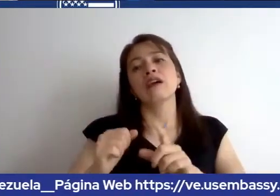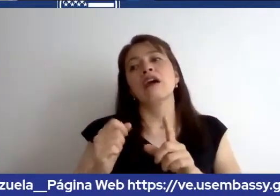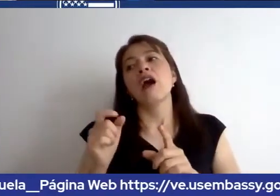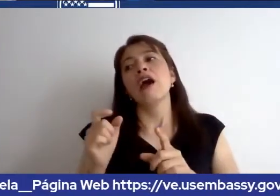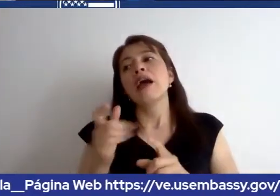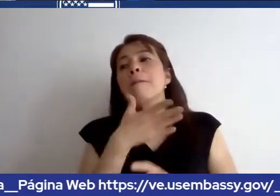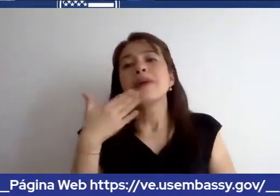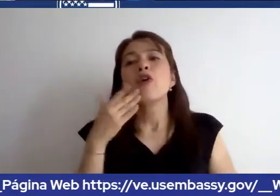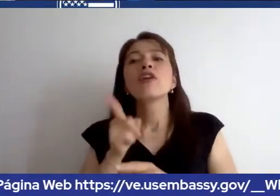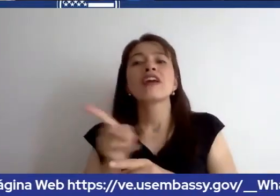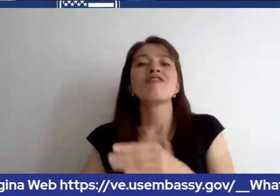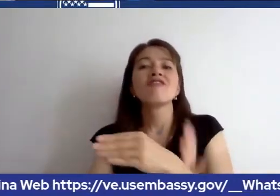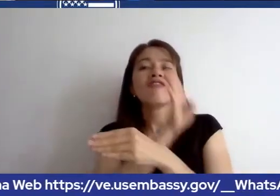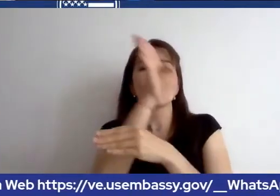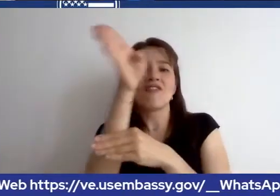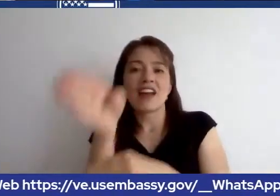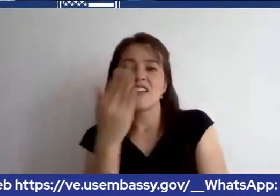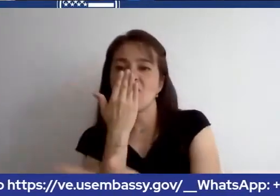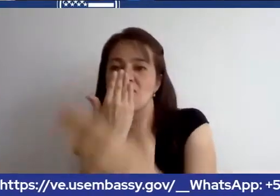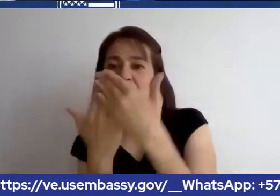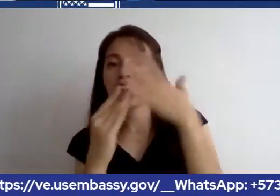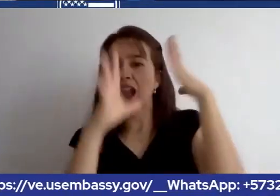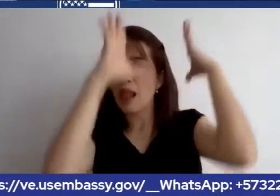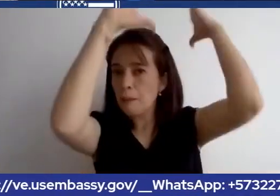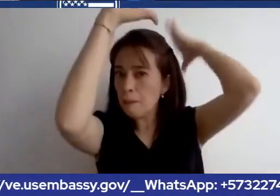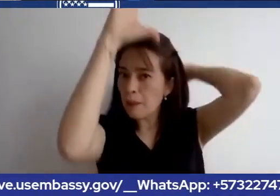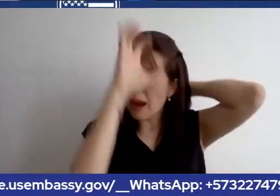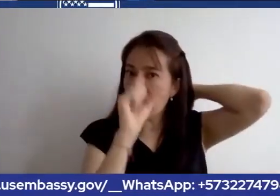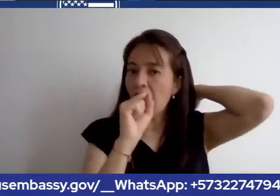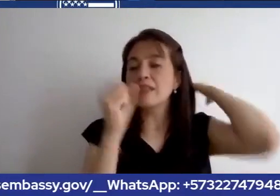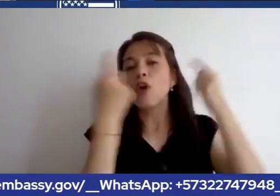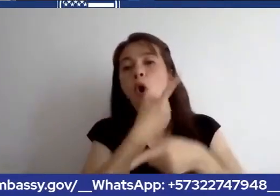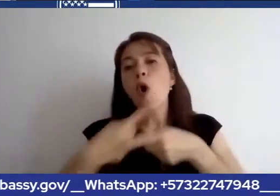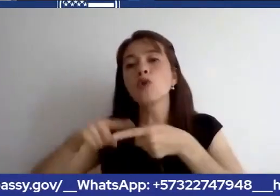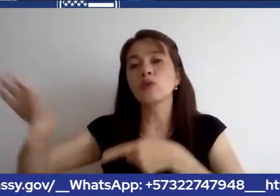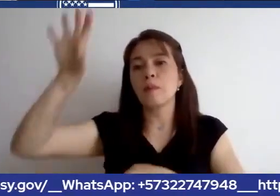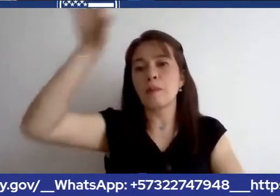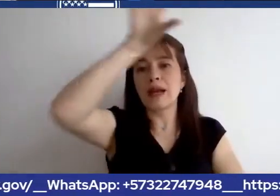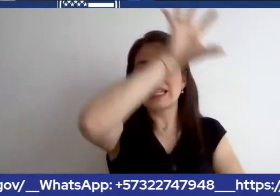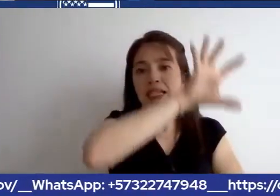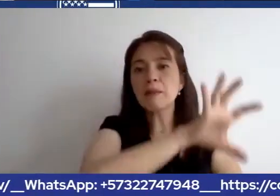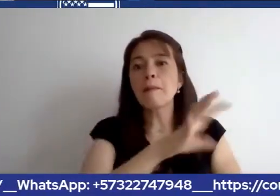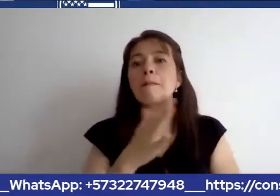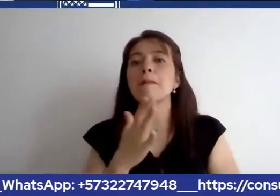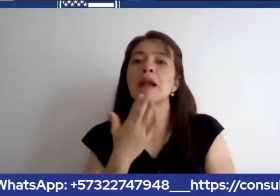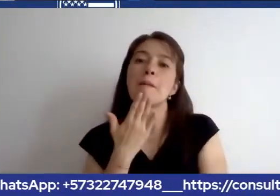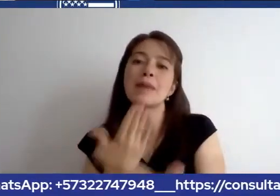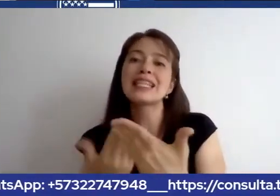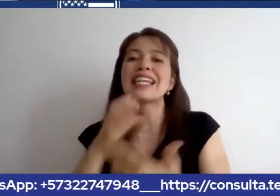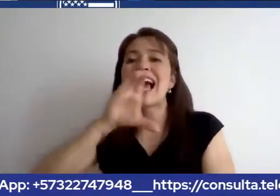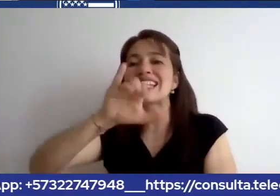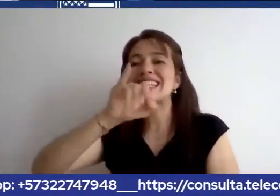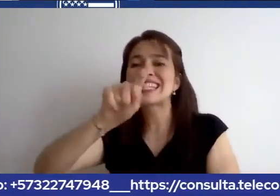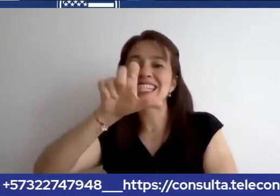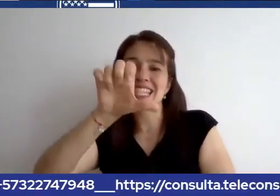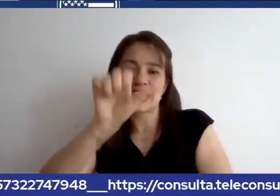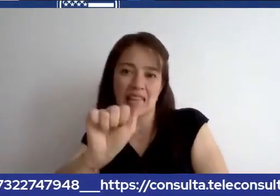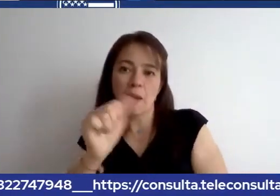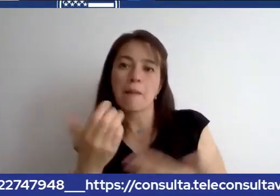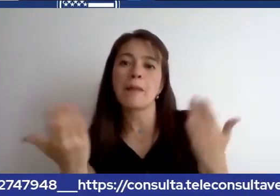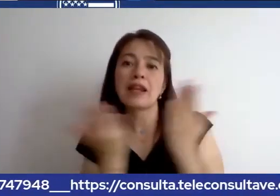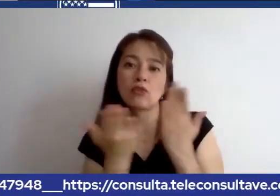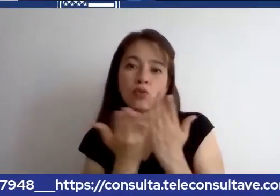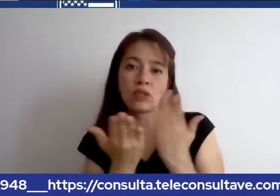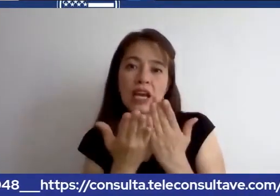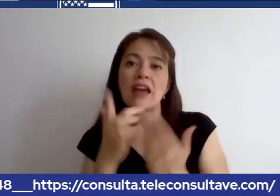para solicitar la visa para estudiar en eeuu en otro en otros casos depende